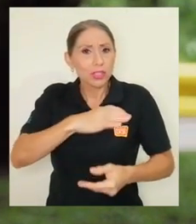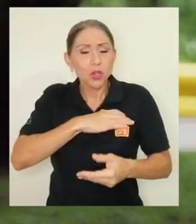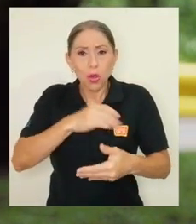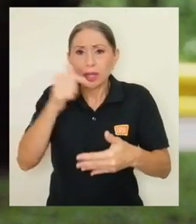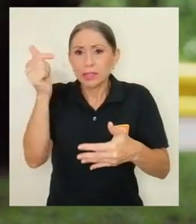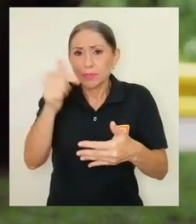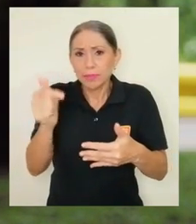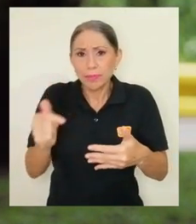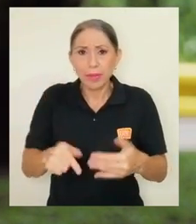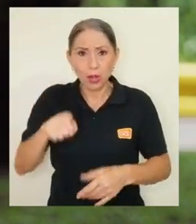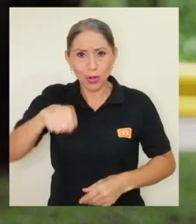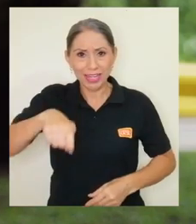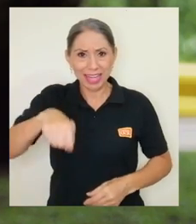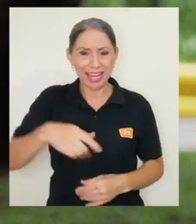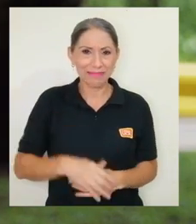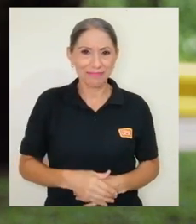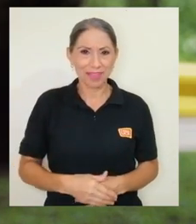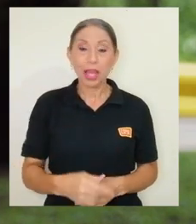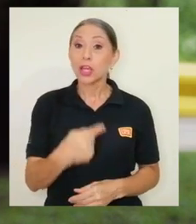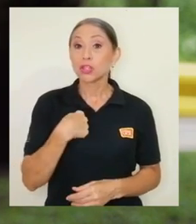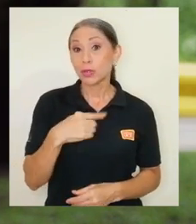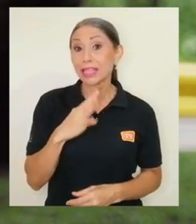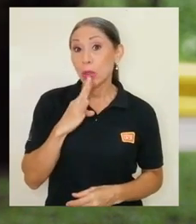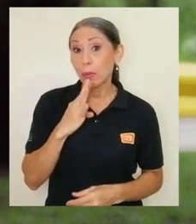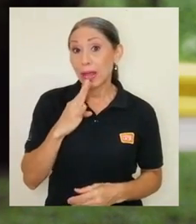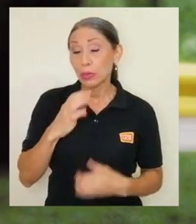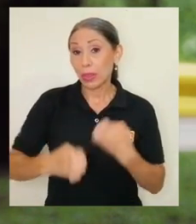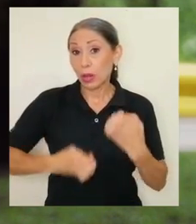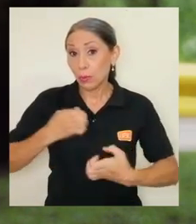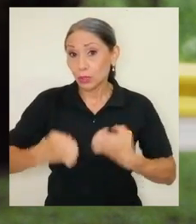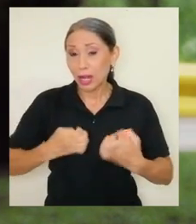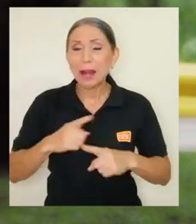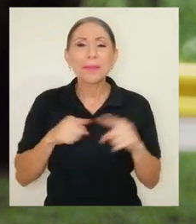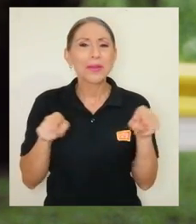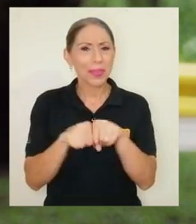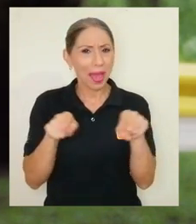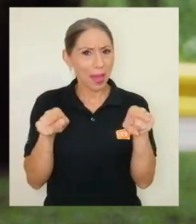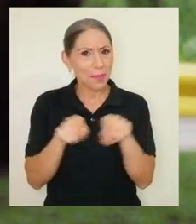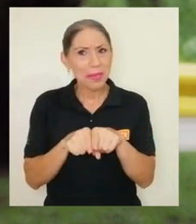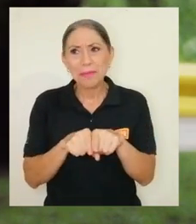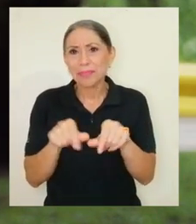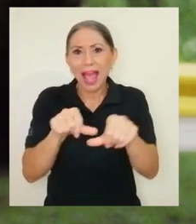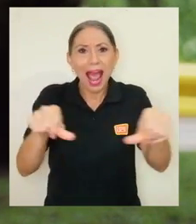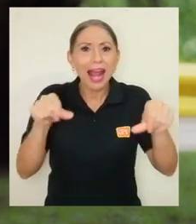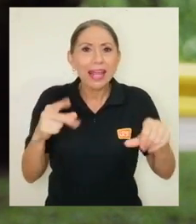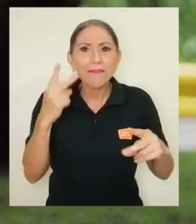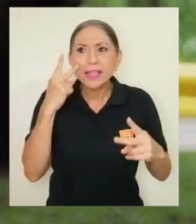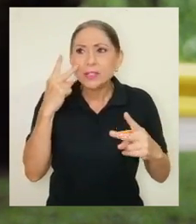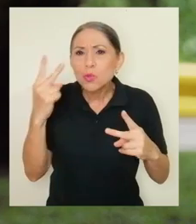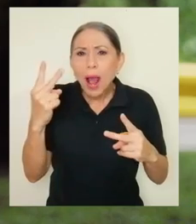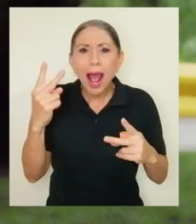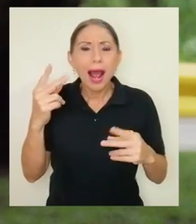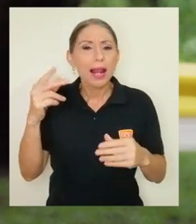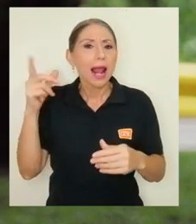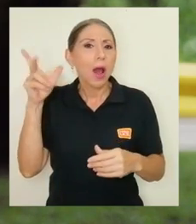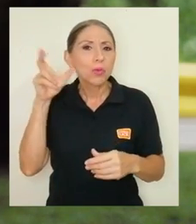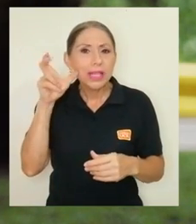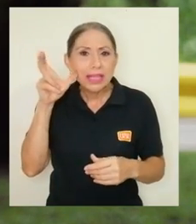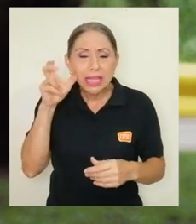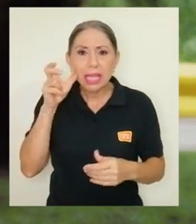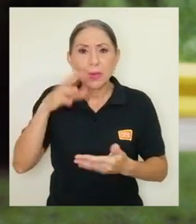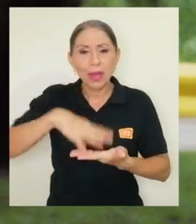que requieren, ¿verdad? Yo he estado hablando de la parte emocional, pero también así del área visual, auditiva, de